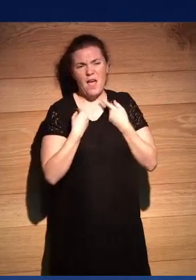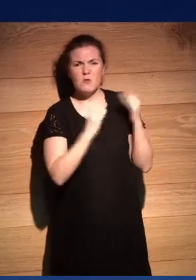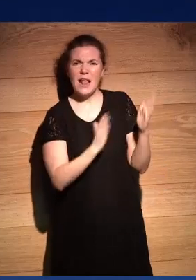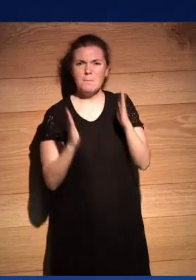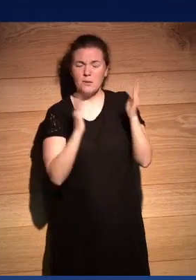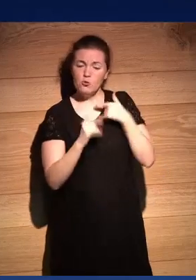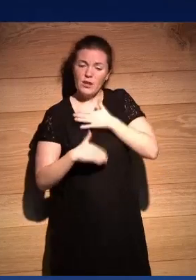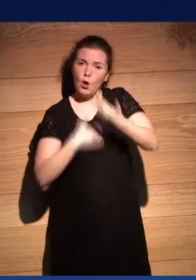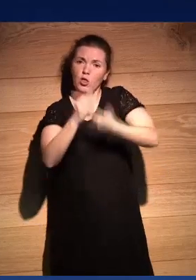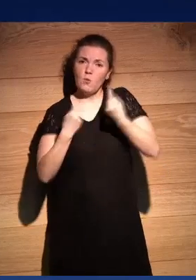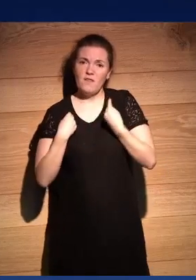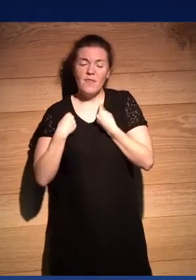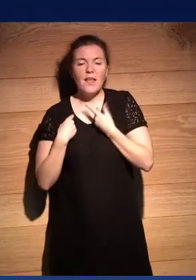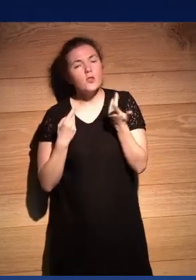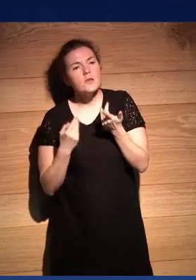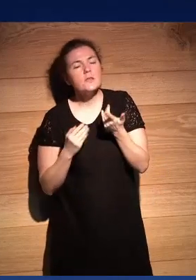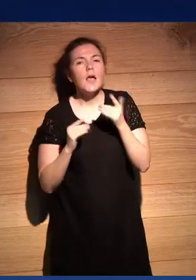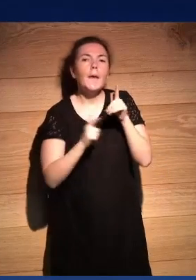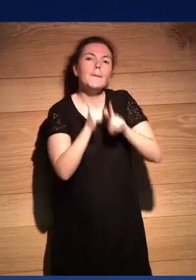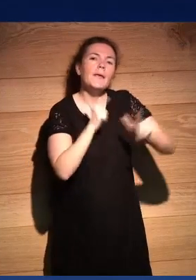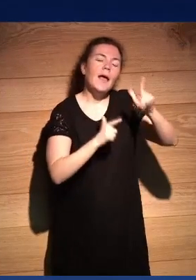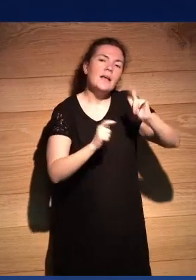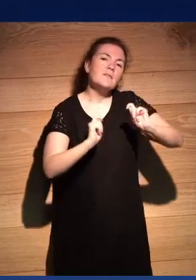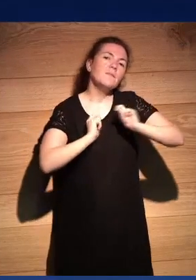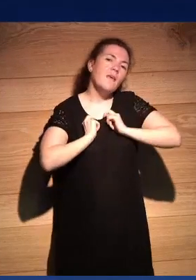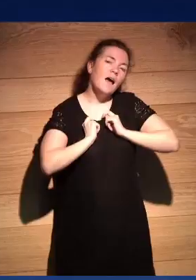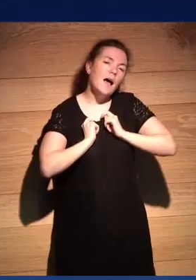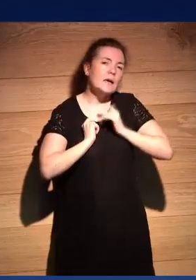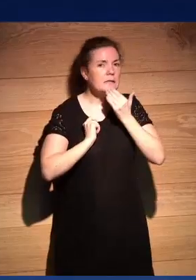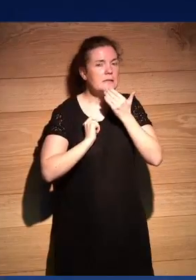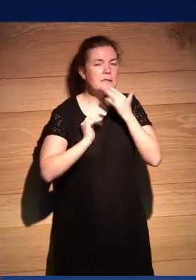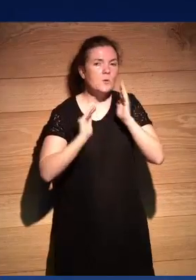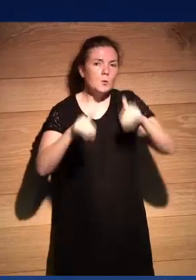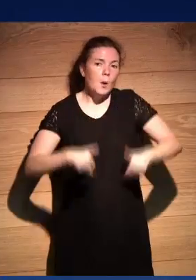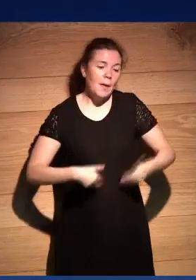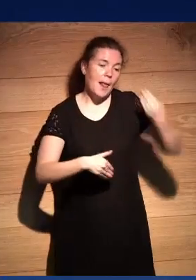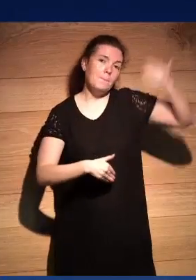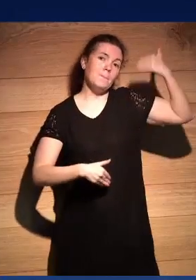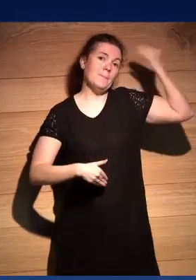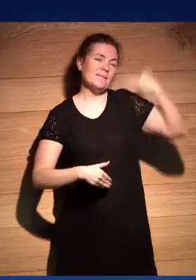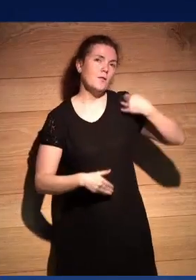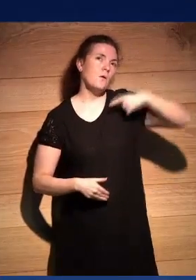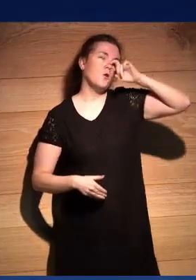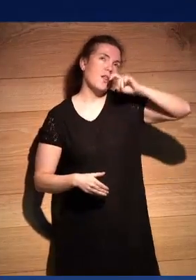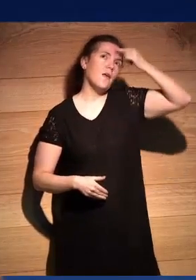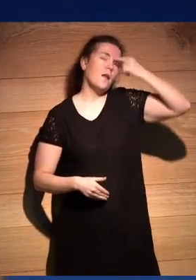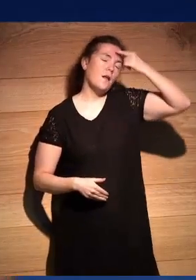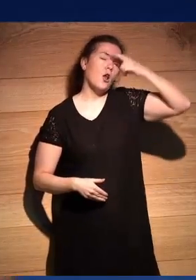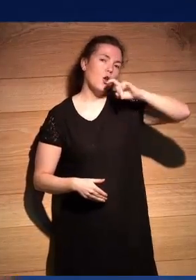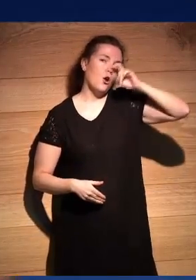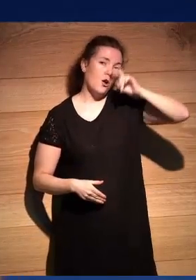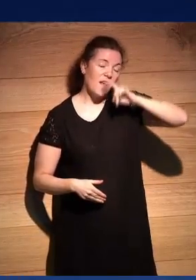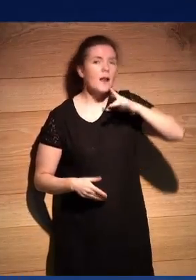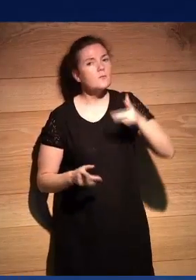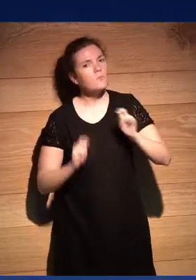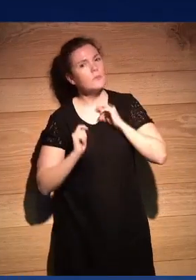seguir adelante y este viaje de alguna manera me hace como ¿no? volver al pasado recordar y que por supuesto